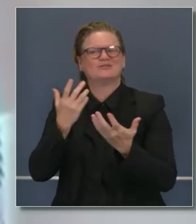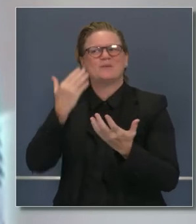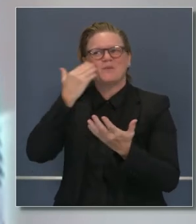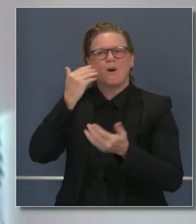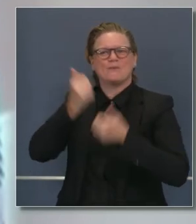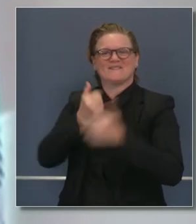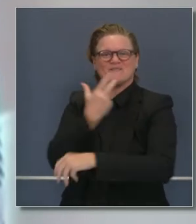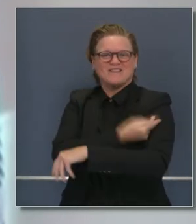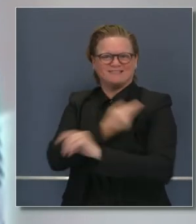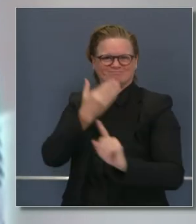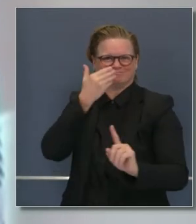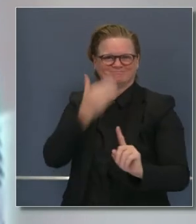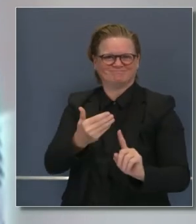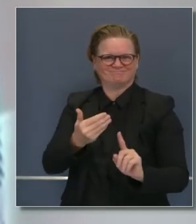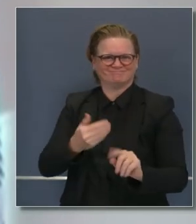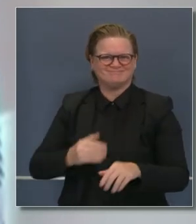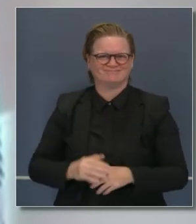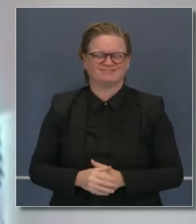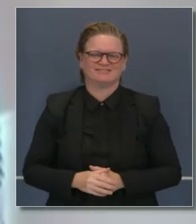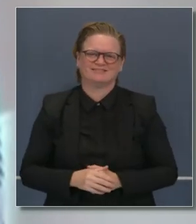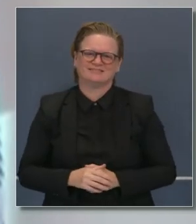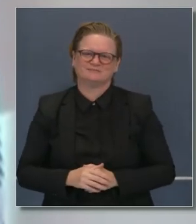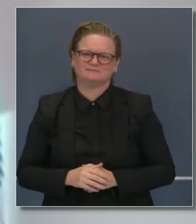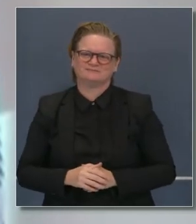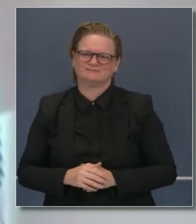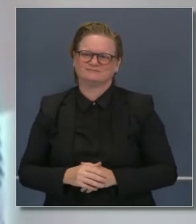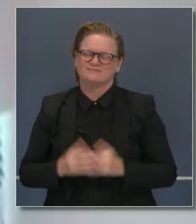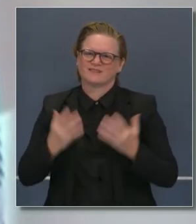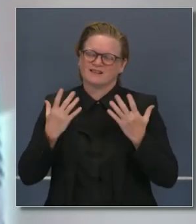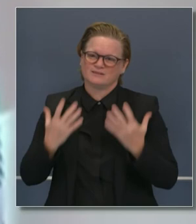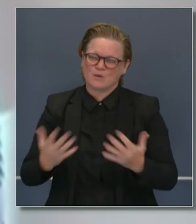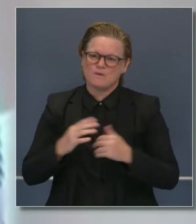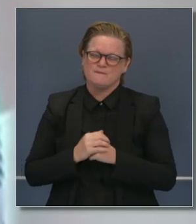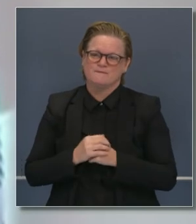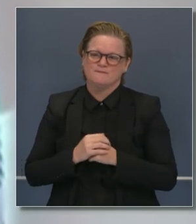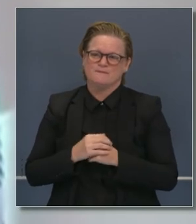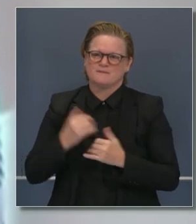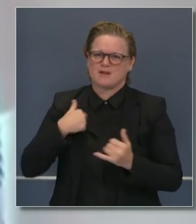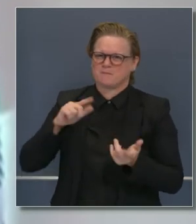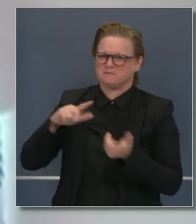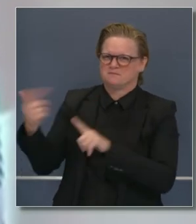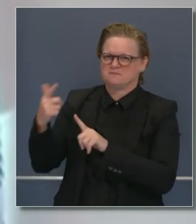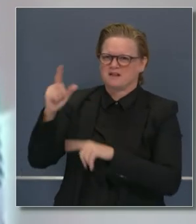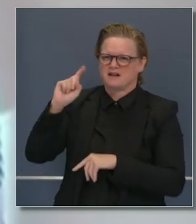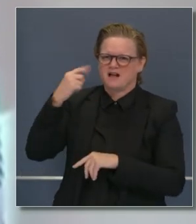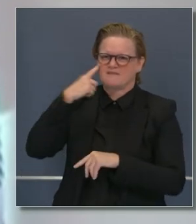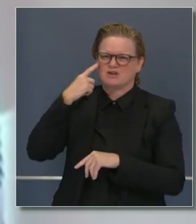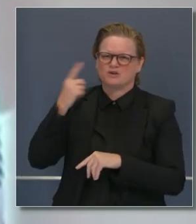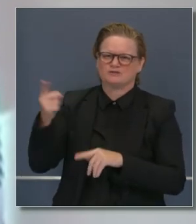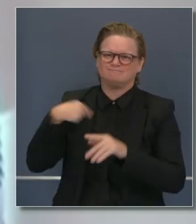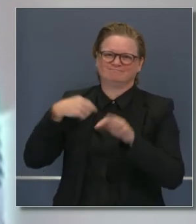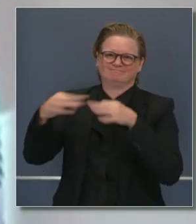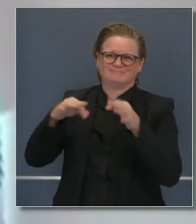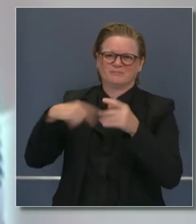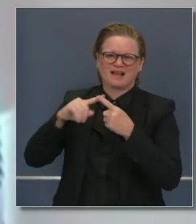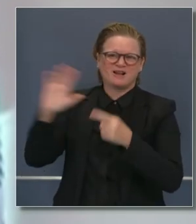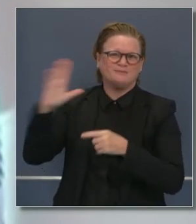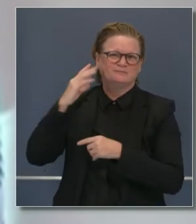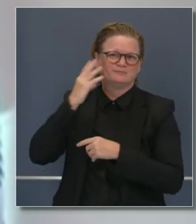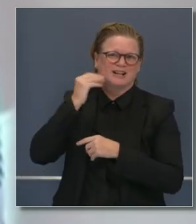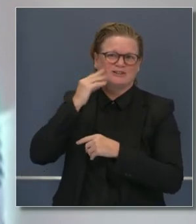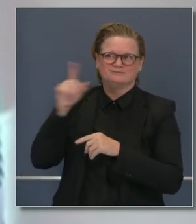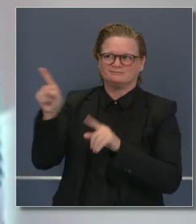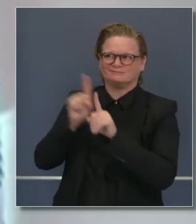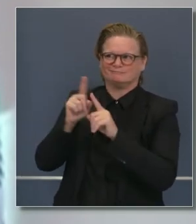cuarentena, usted, señor gobernador, y yo hemos hablado de esto por su propia experiencia personal y de su familia. Estoy muy